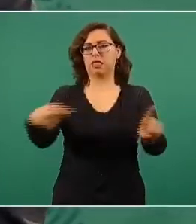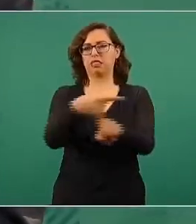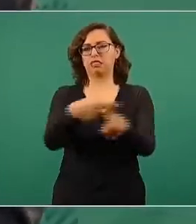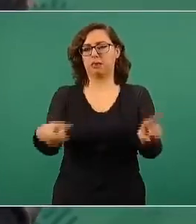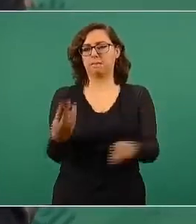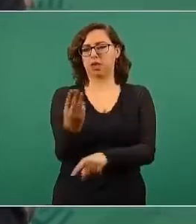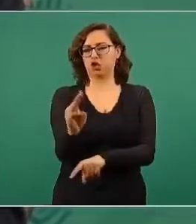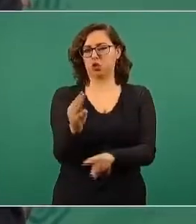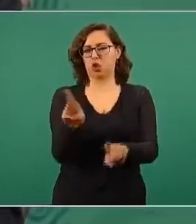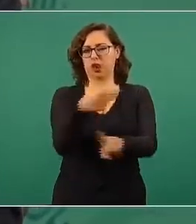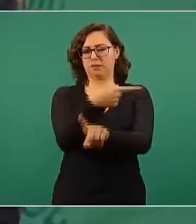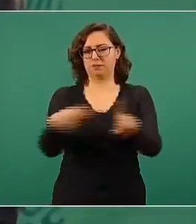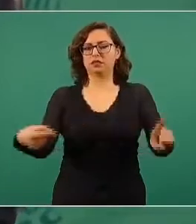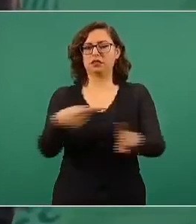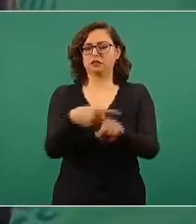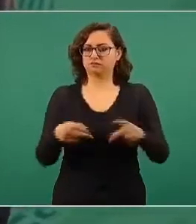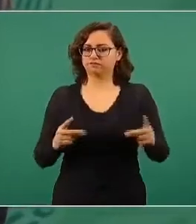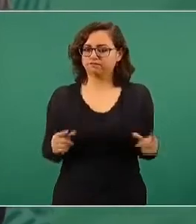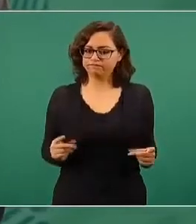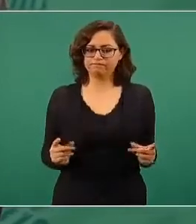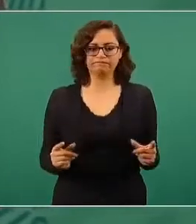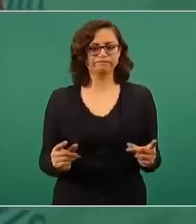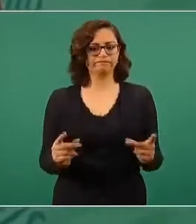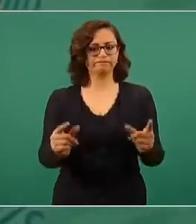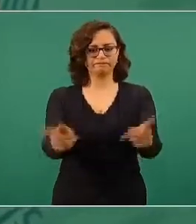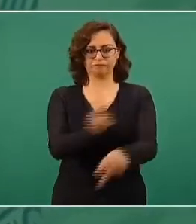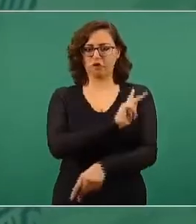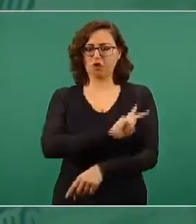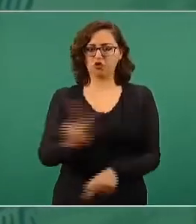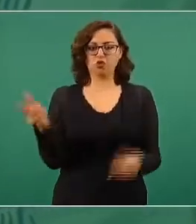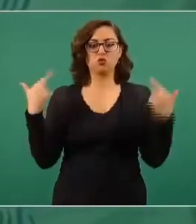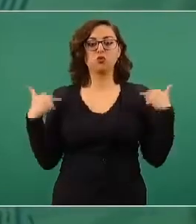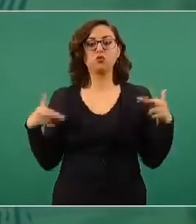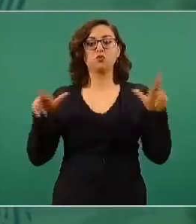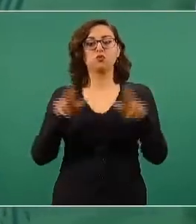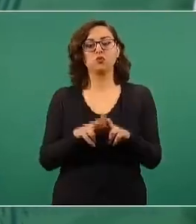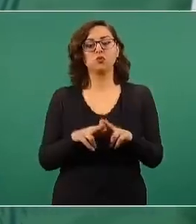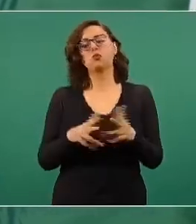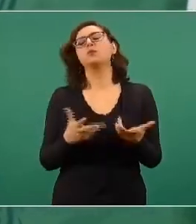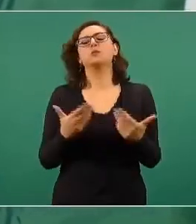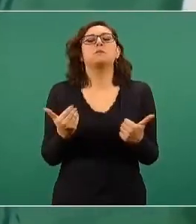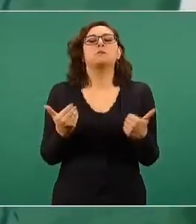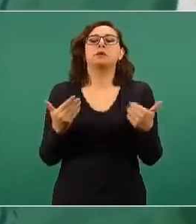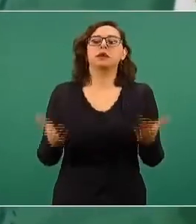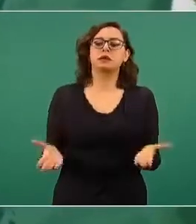para que de manera voluntaria,